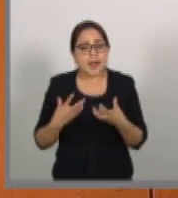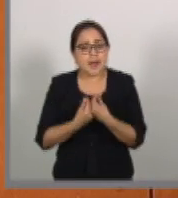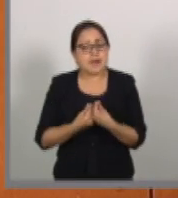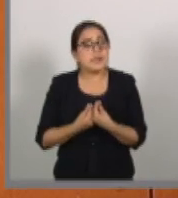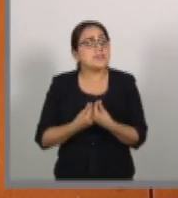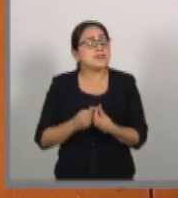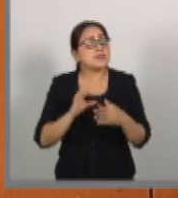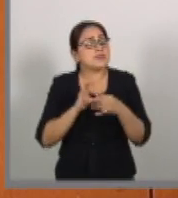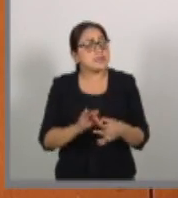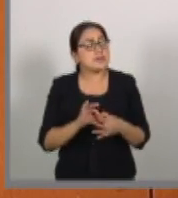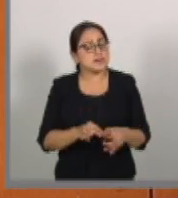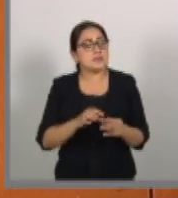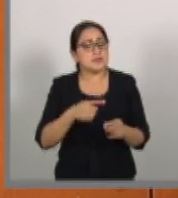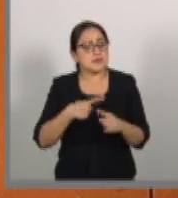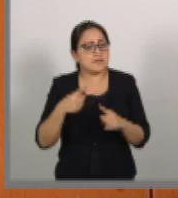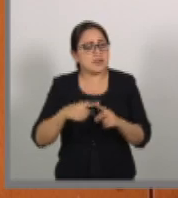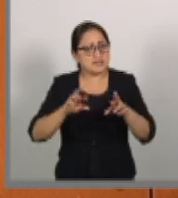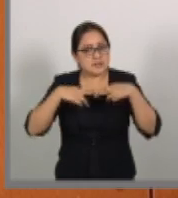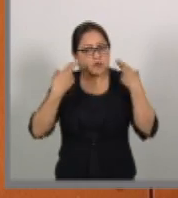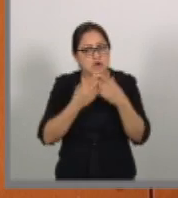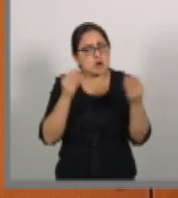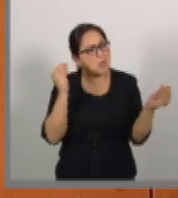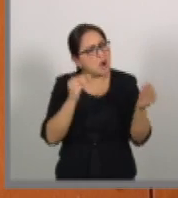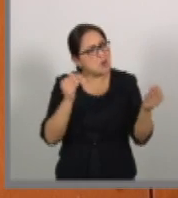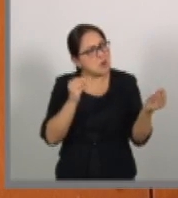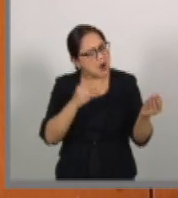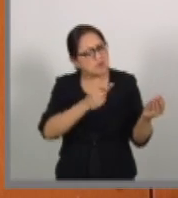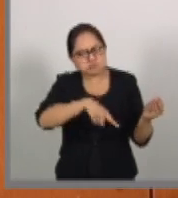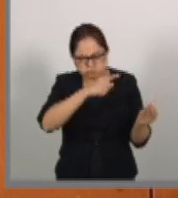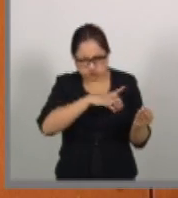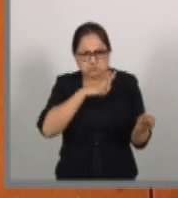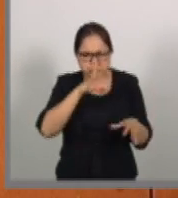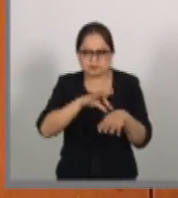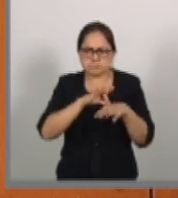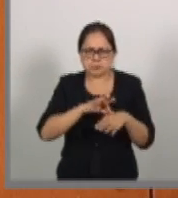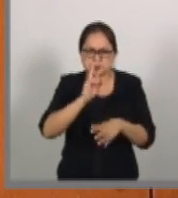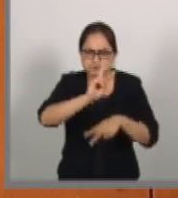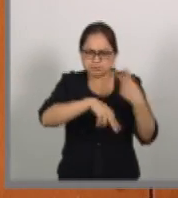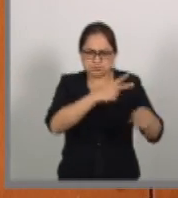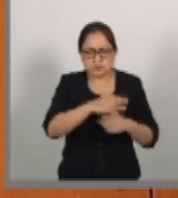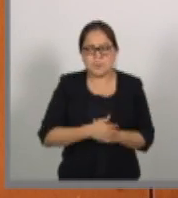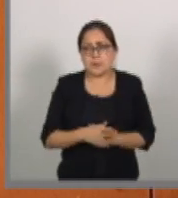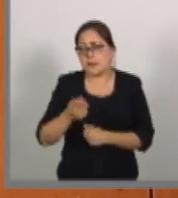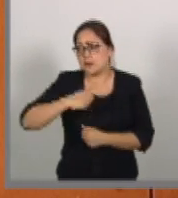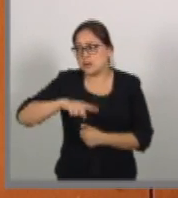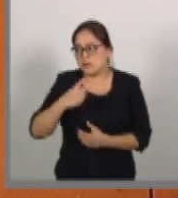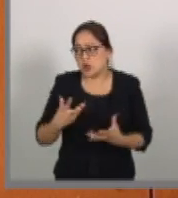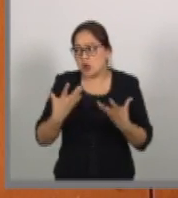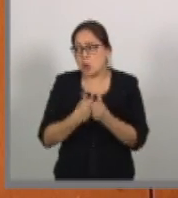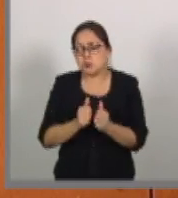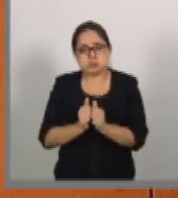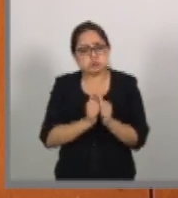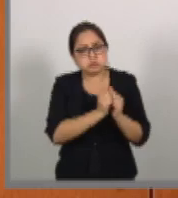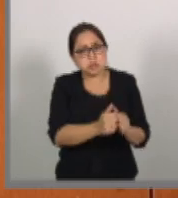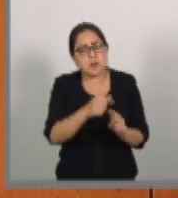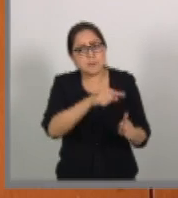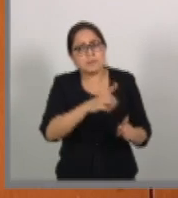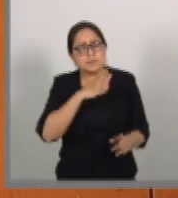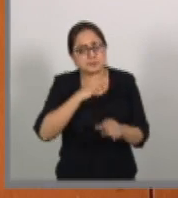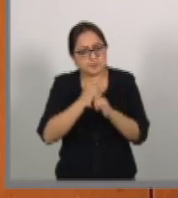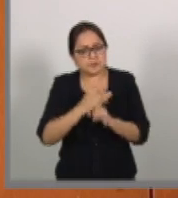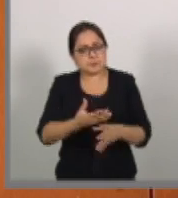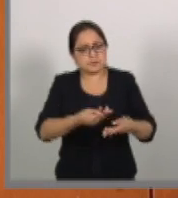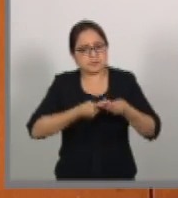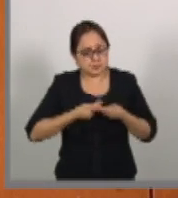en varias de las negociaciones. Esto con el objetivo de acompañar e informarnos en